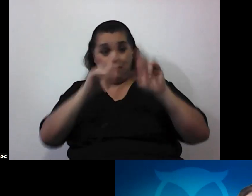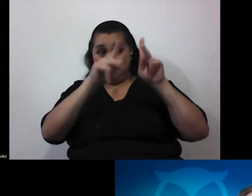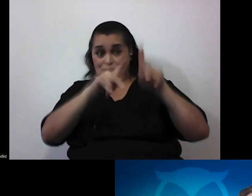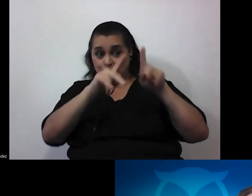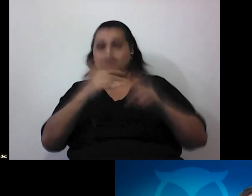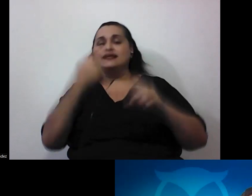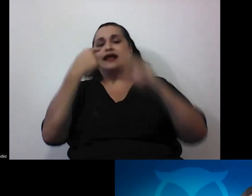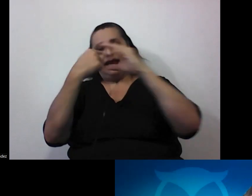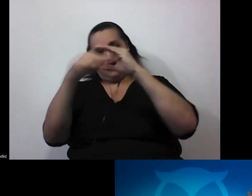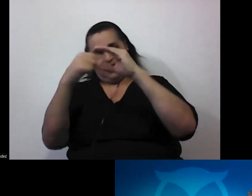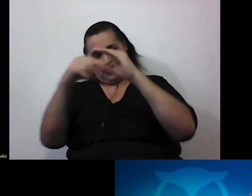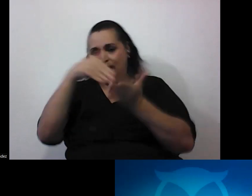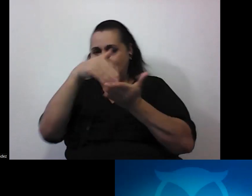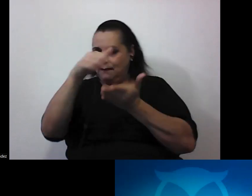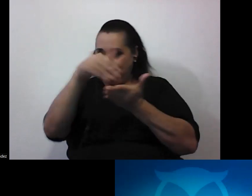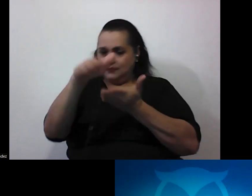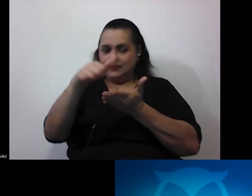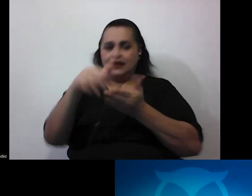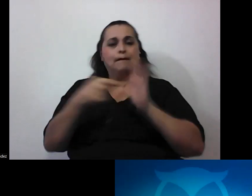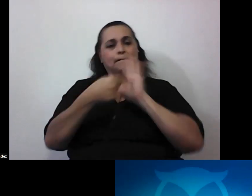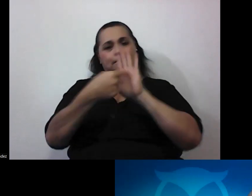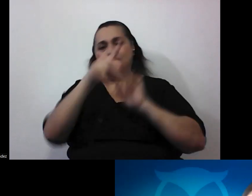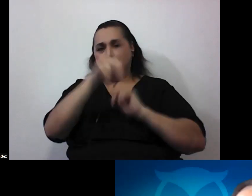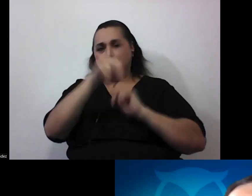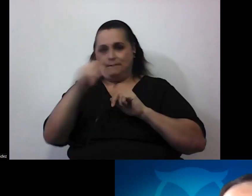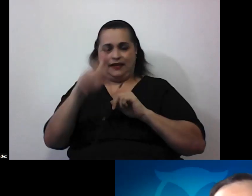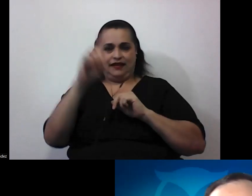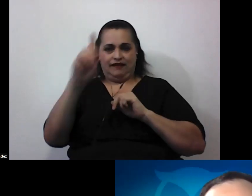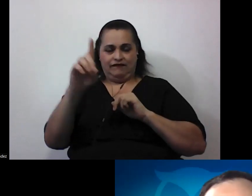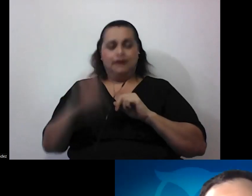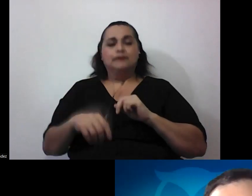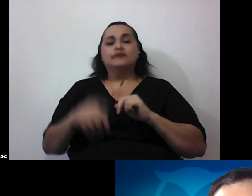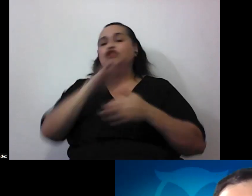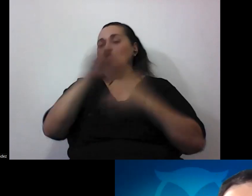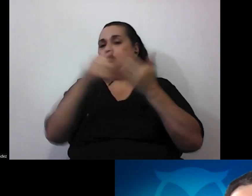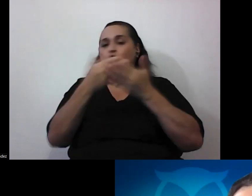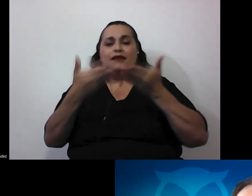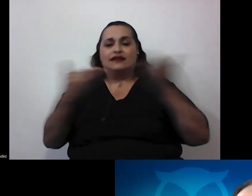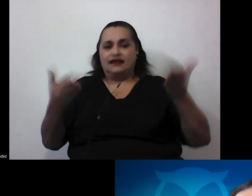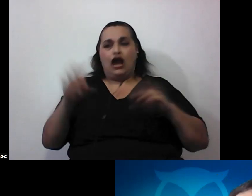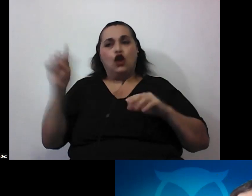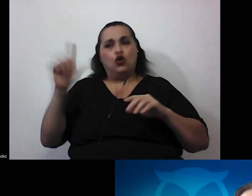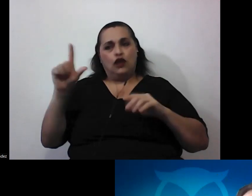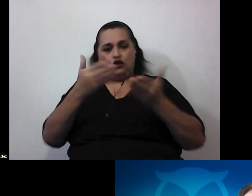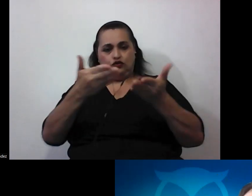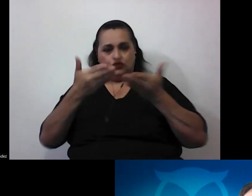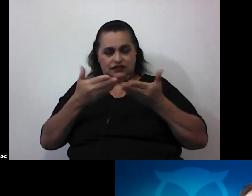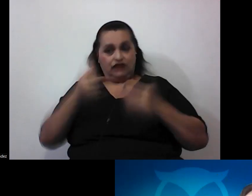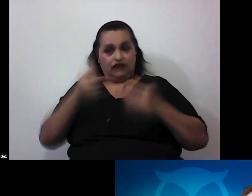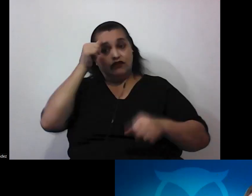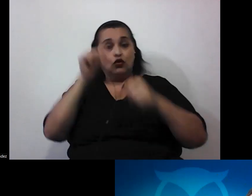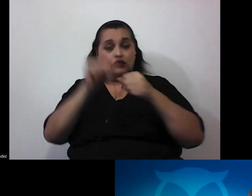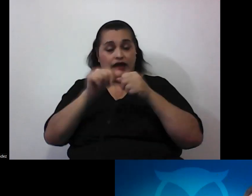estaríamos enviándoles la presentación en pdf y cualquier otro material que don Leonardo nos facilite entonces recordarles la